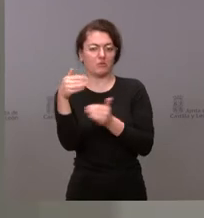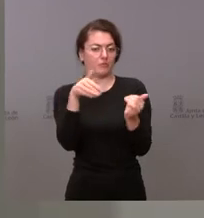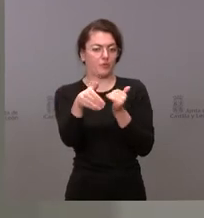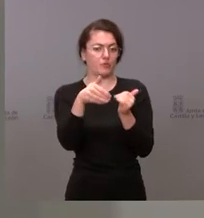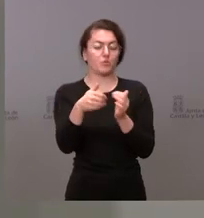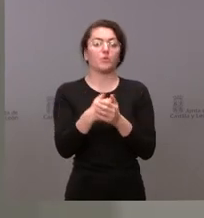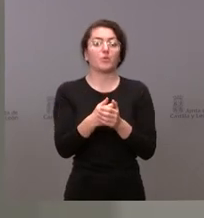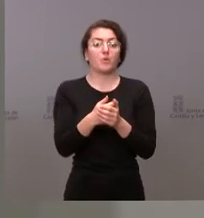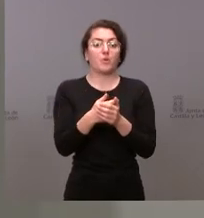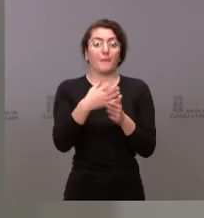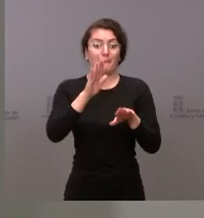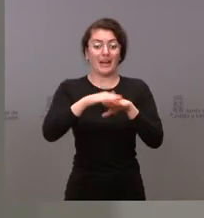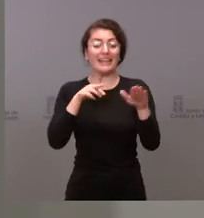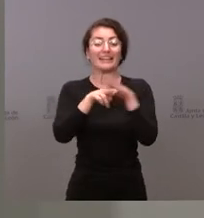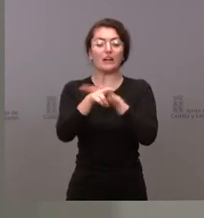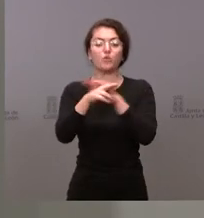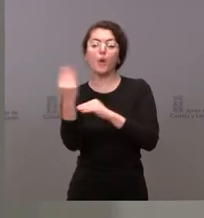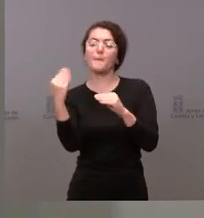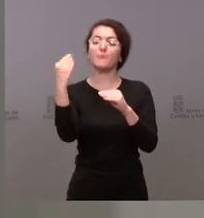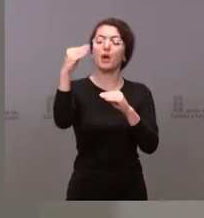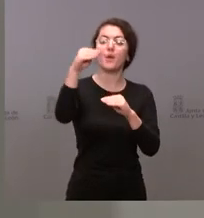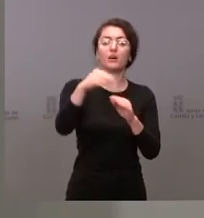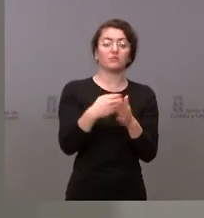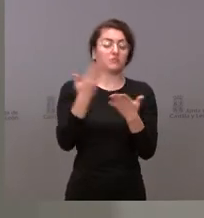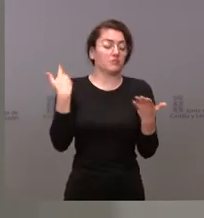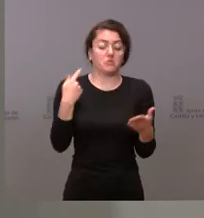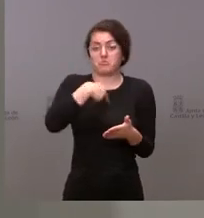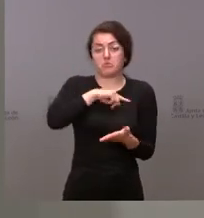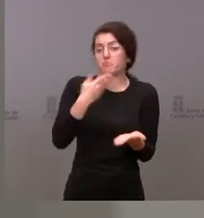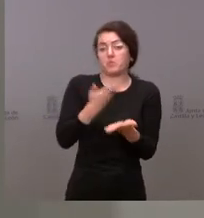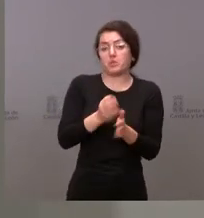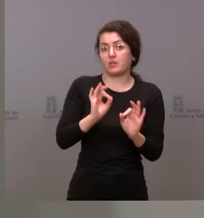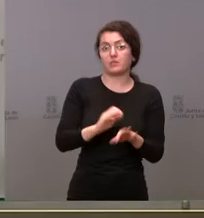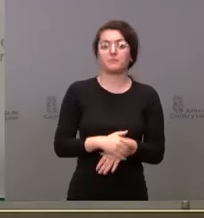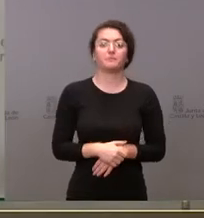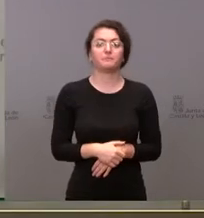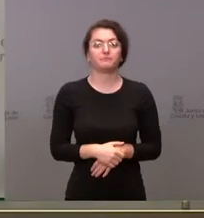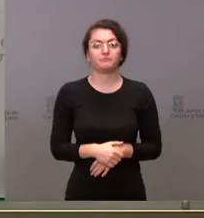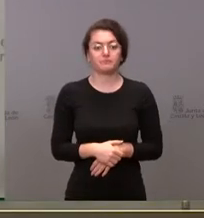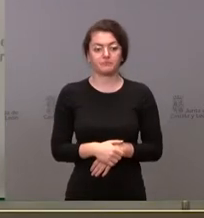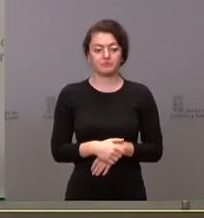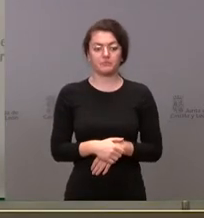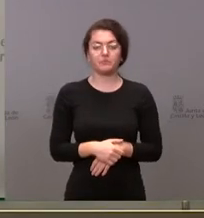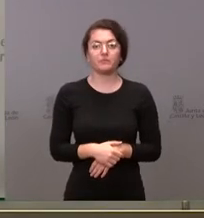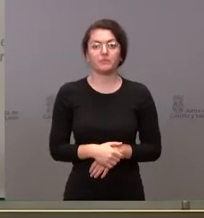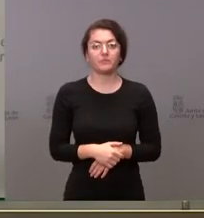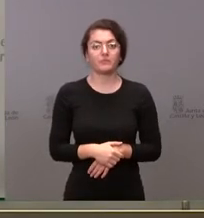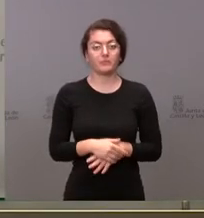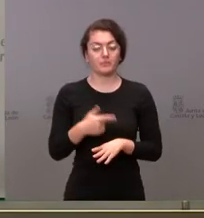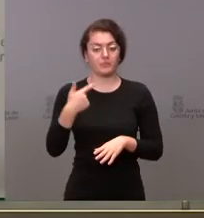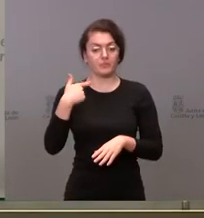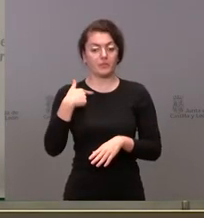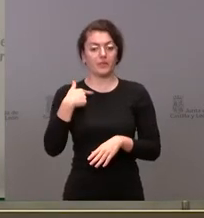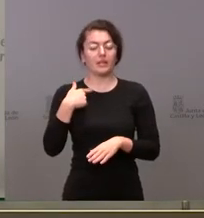muchísimos más recursos y esa es la propuesta en principio encima de la mesa insistiendo también en las últimas